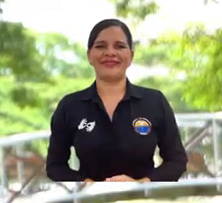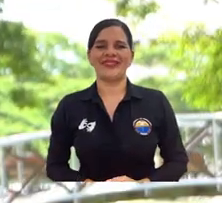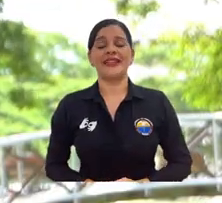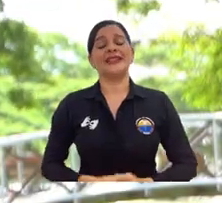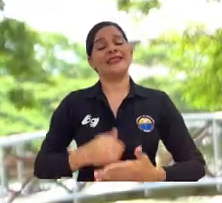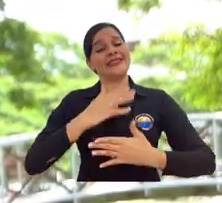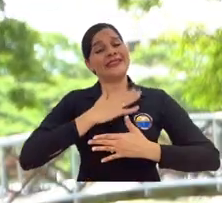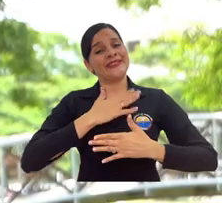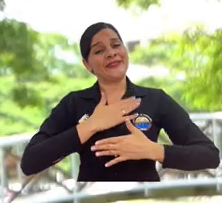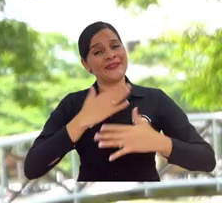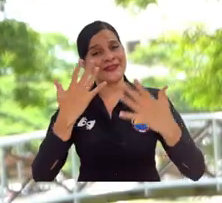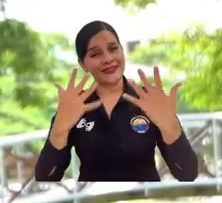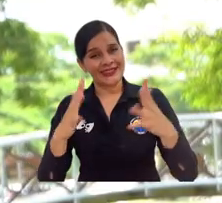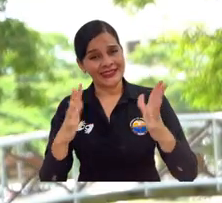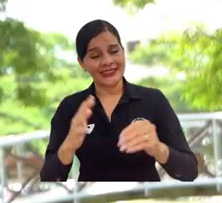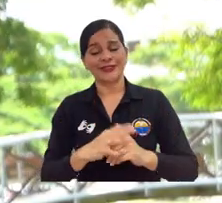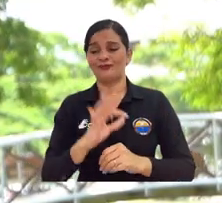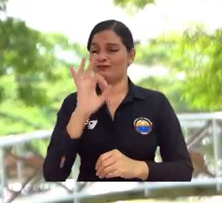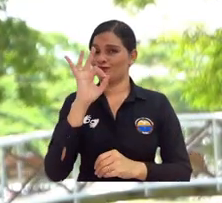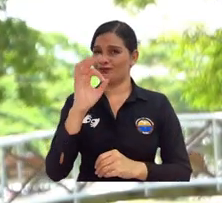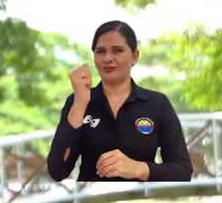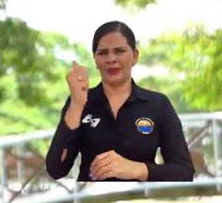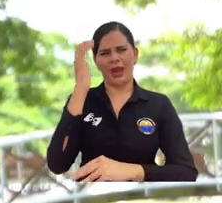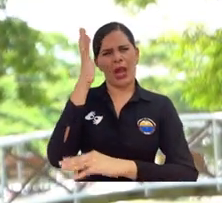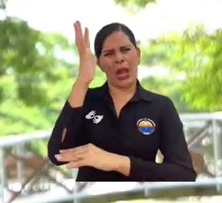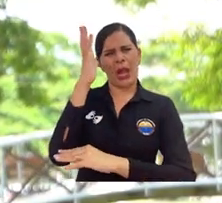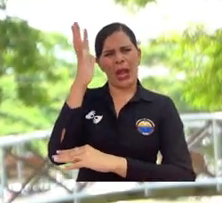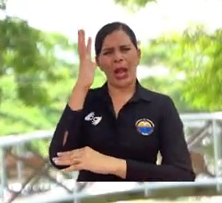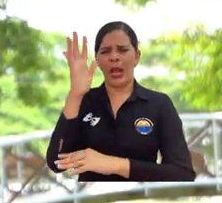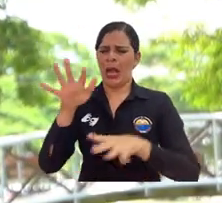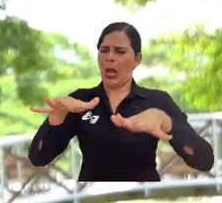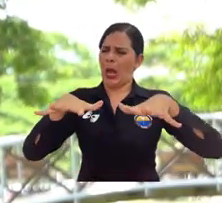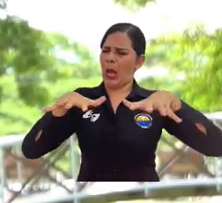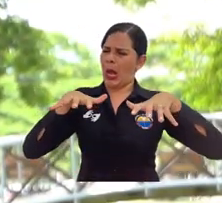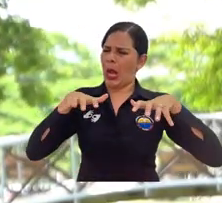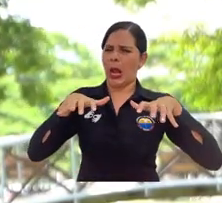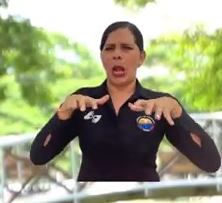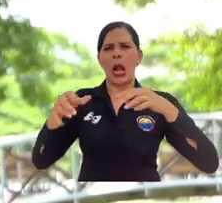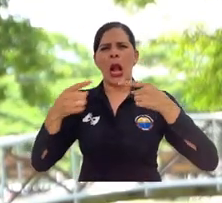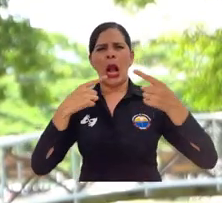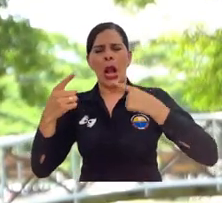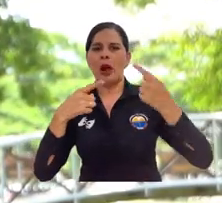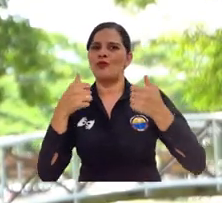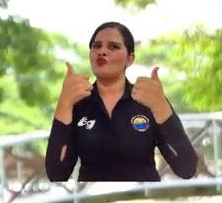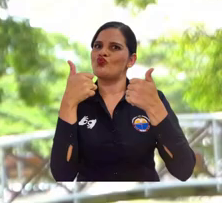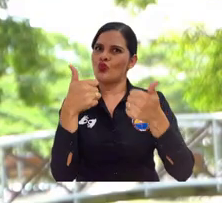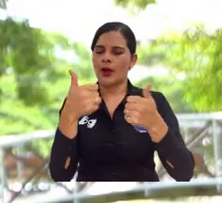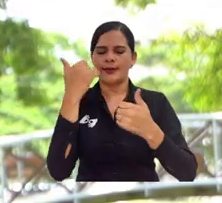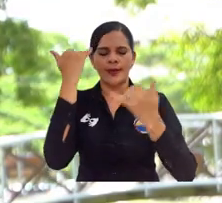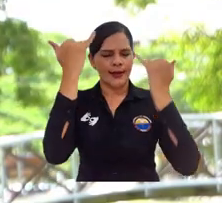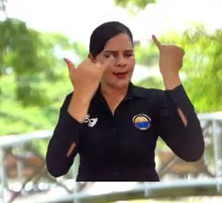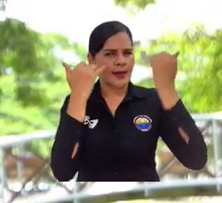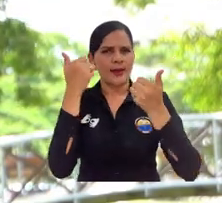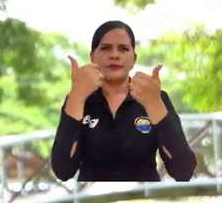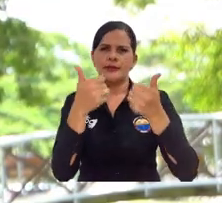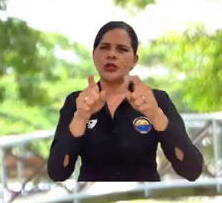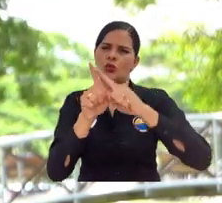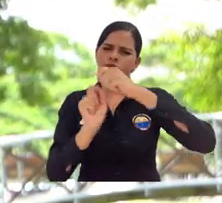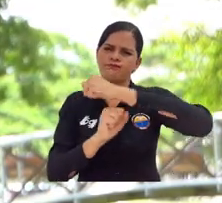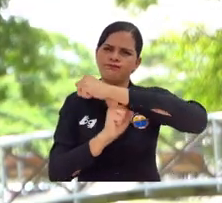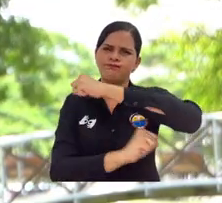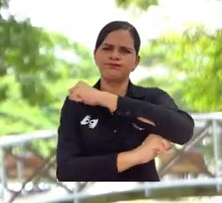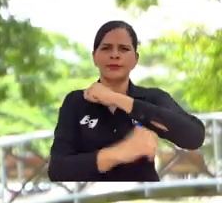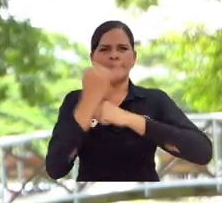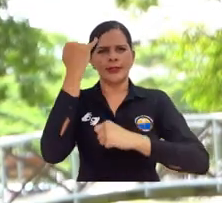Felicito realmente por todo lo desarrollado, ya que las ideas son fundamentales y es lo que se está construyendo aquí para